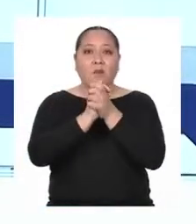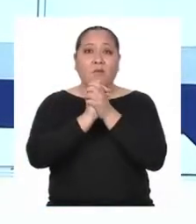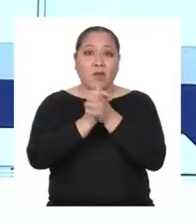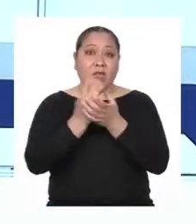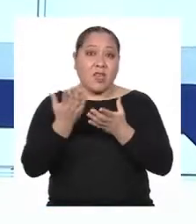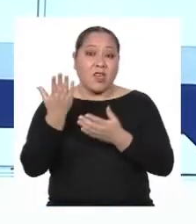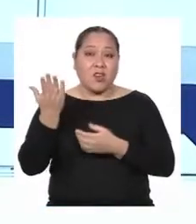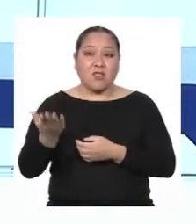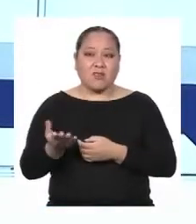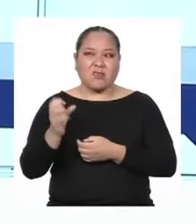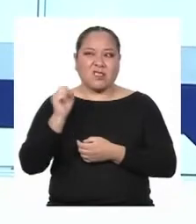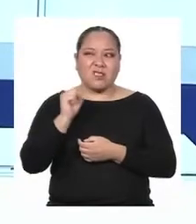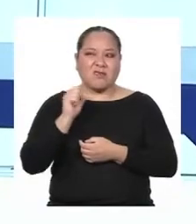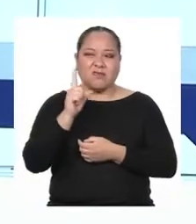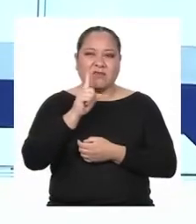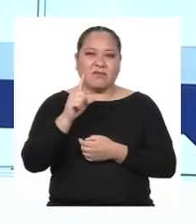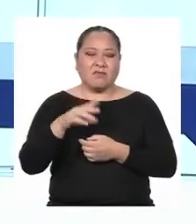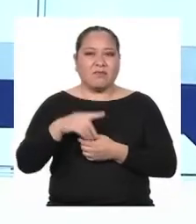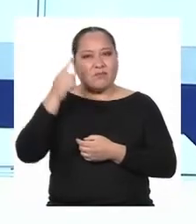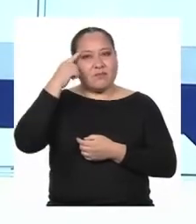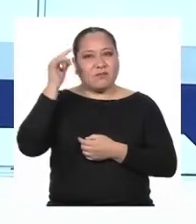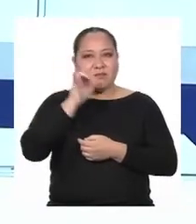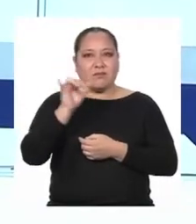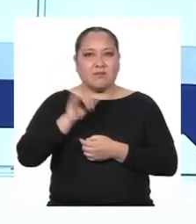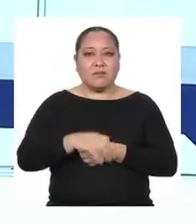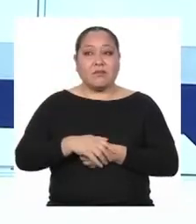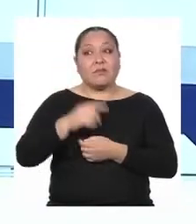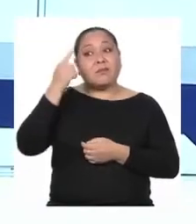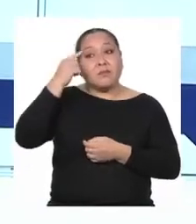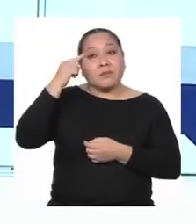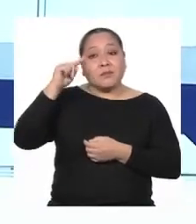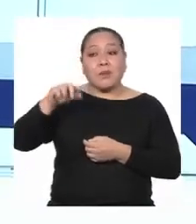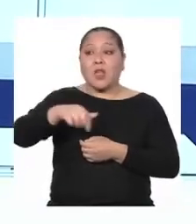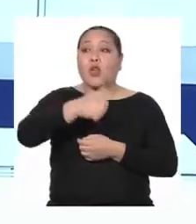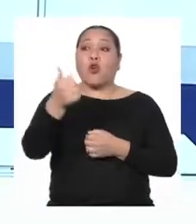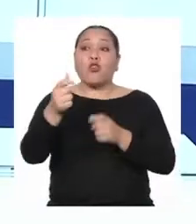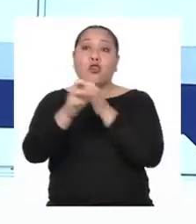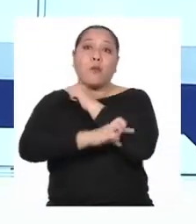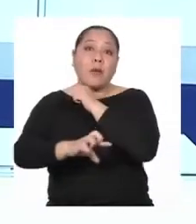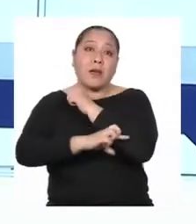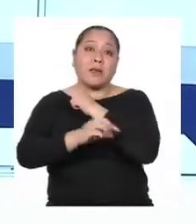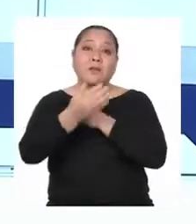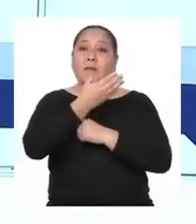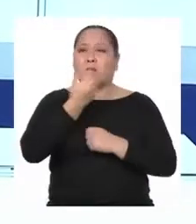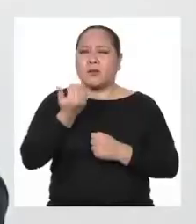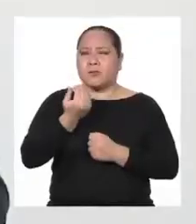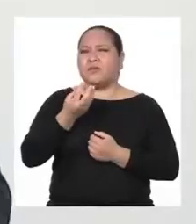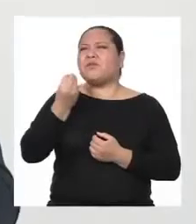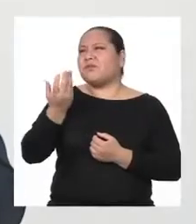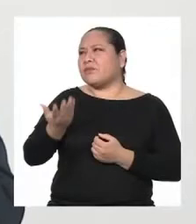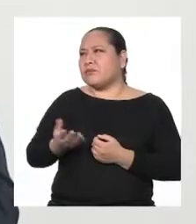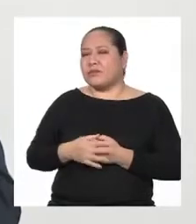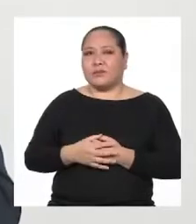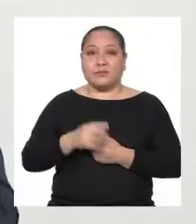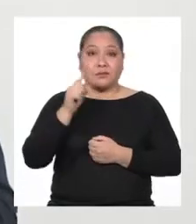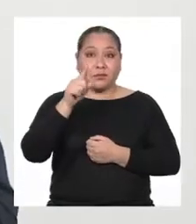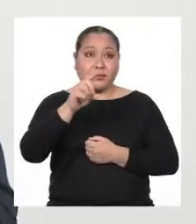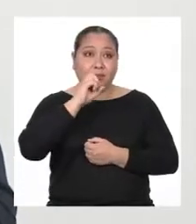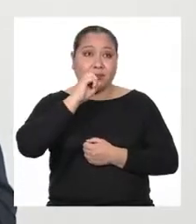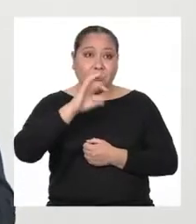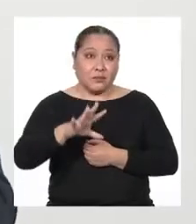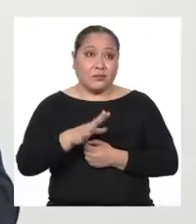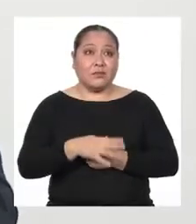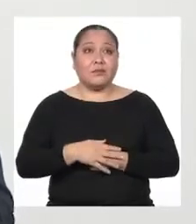que piensan lo contrario Que las cosas importadas son mejores ¿Por qué pasa eso? Lo que tú acabas de